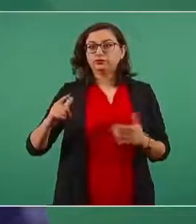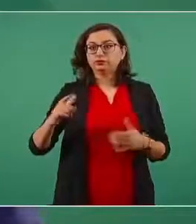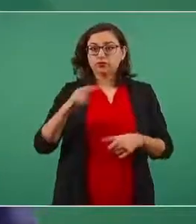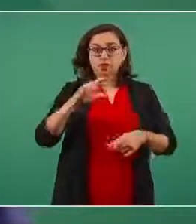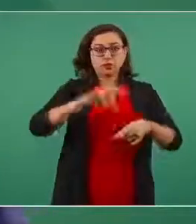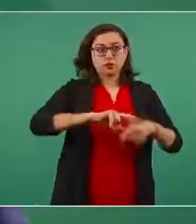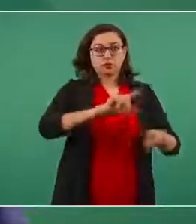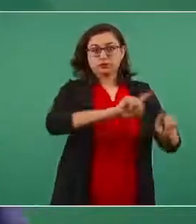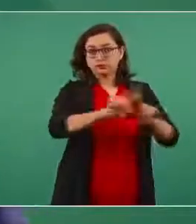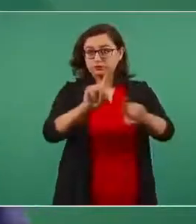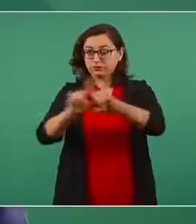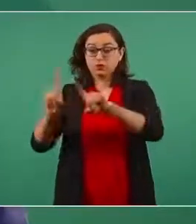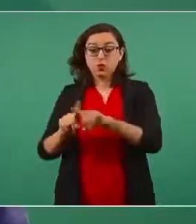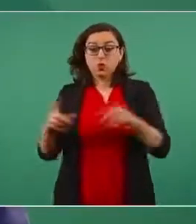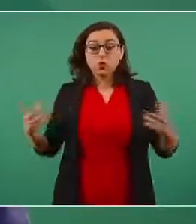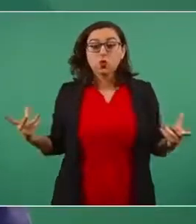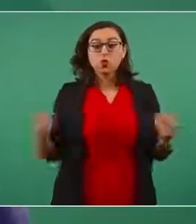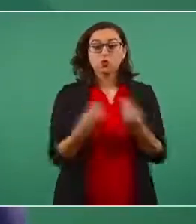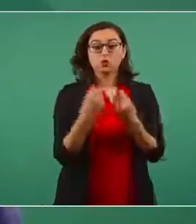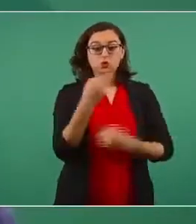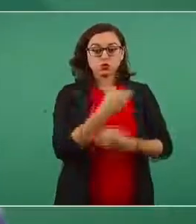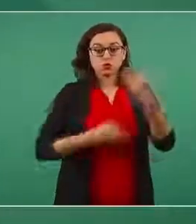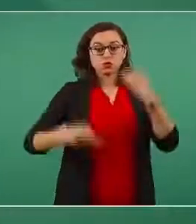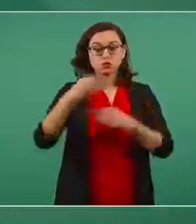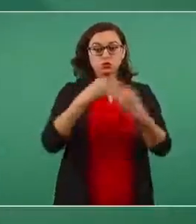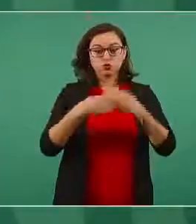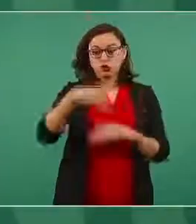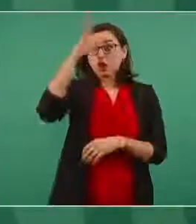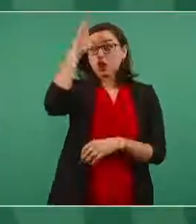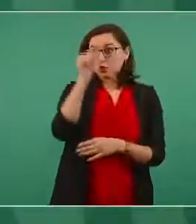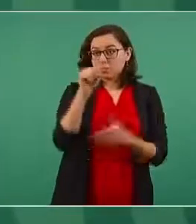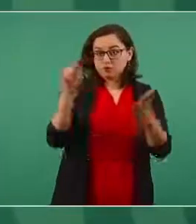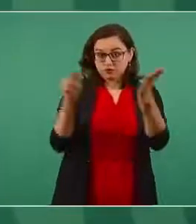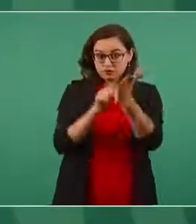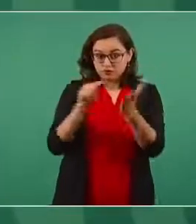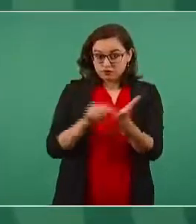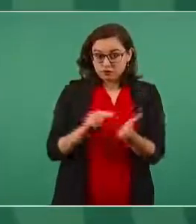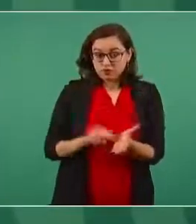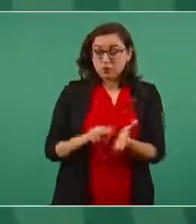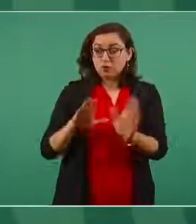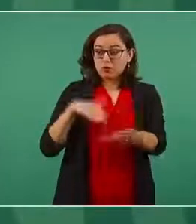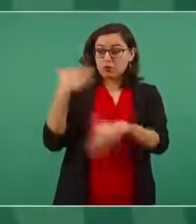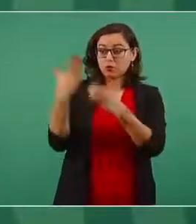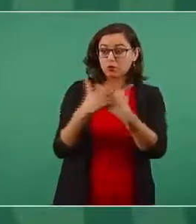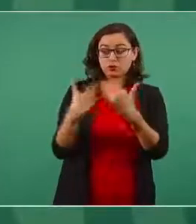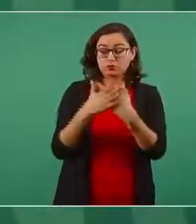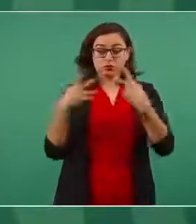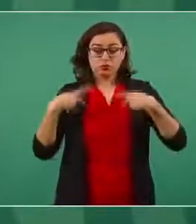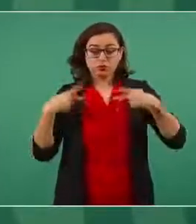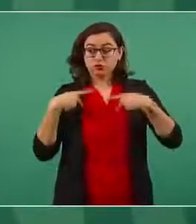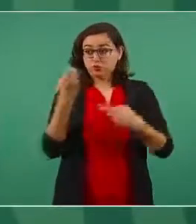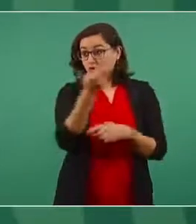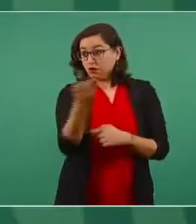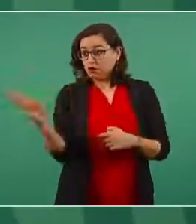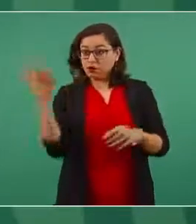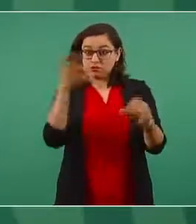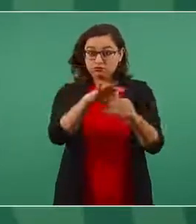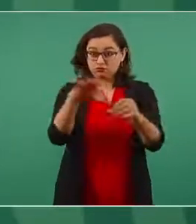para que se respete la voluntad de los ciudadanos,